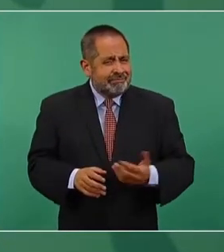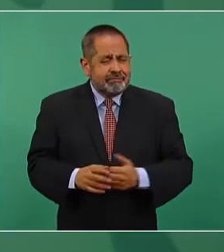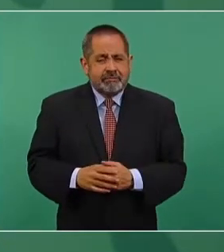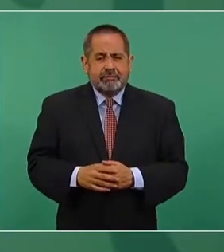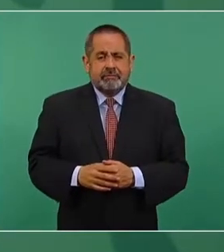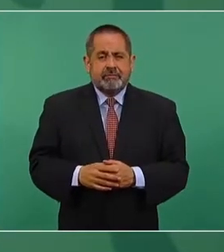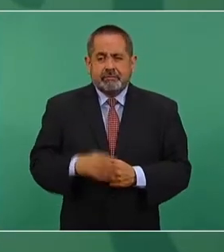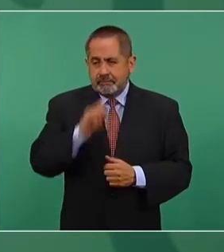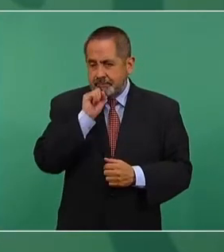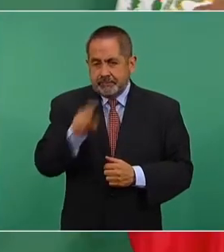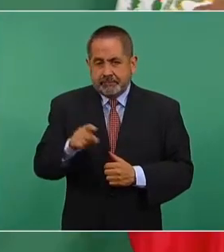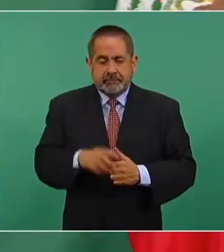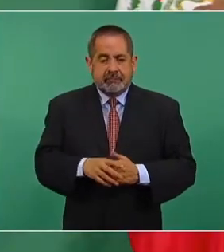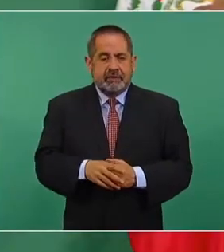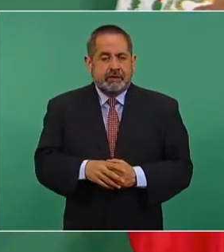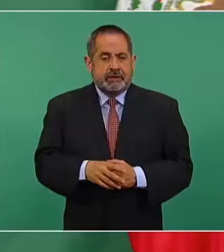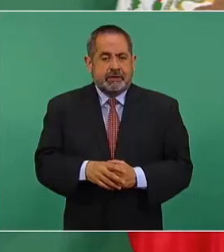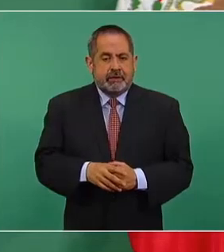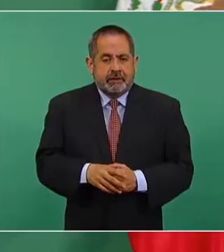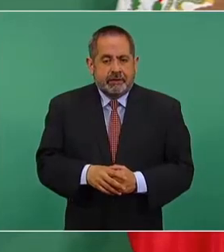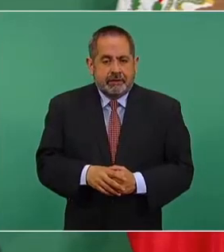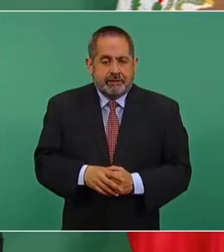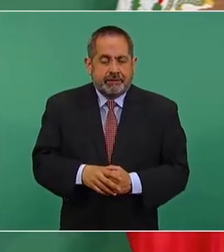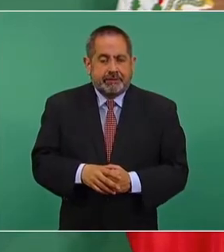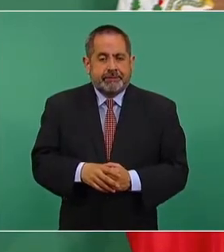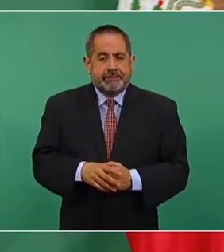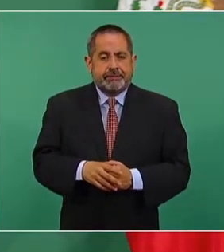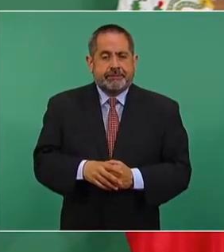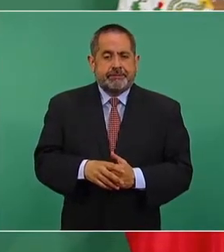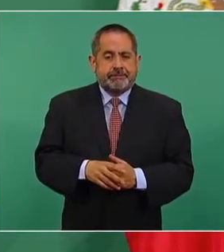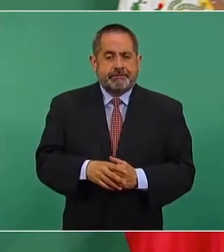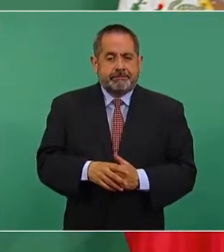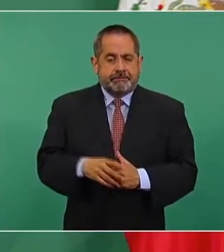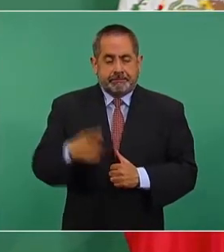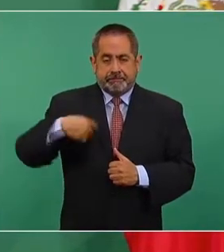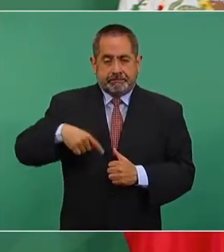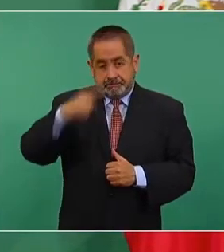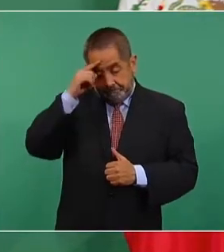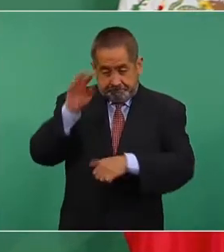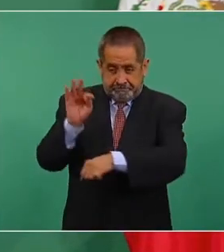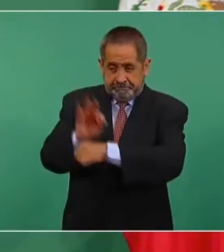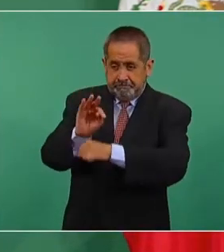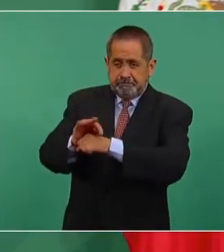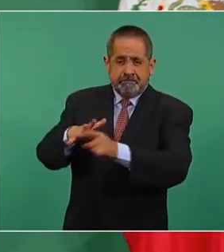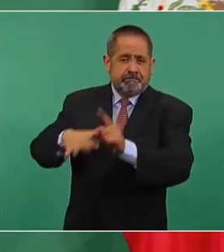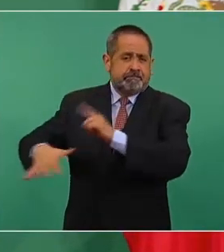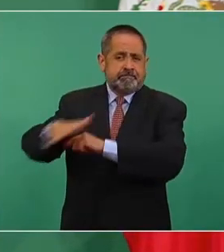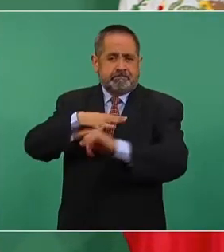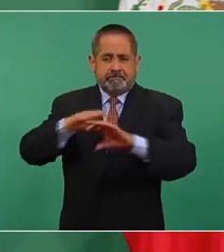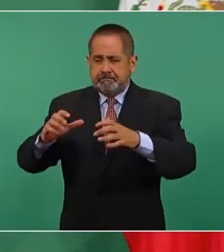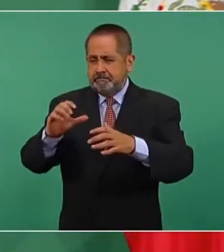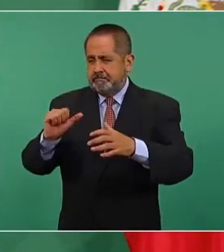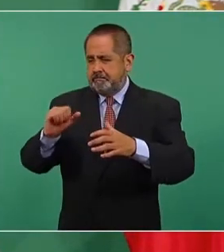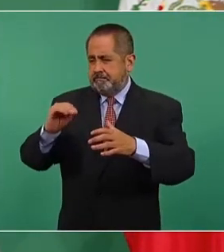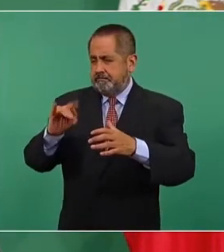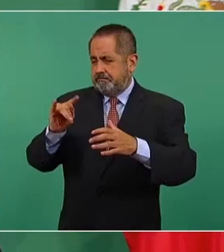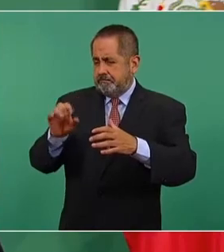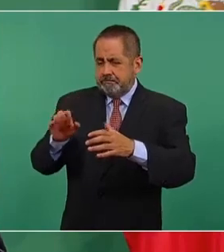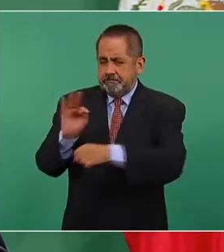Además, si se busca proteger el medio ambiente, lo que hay que hacer